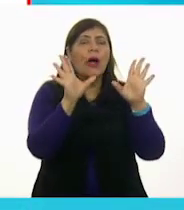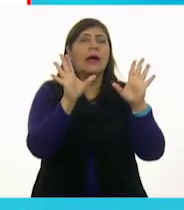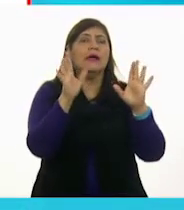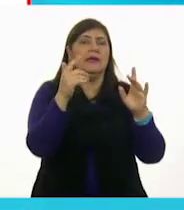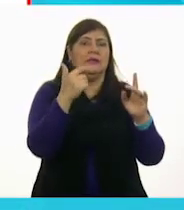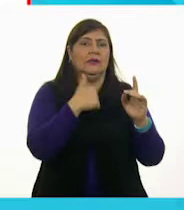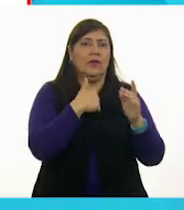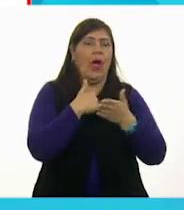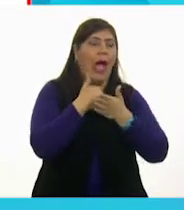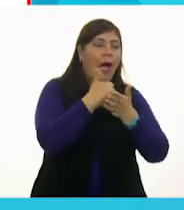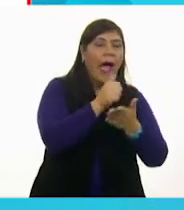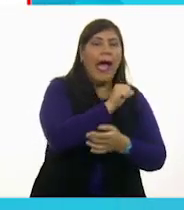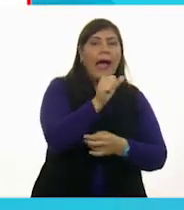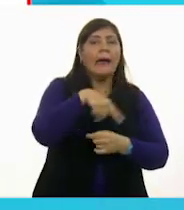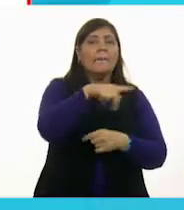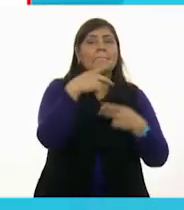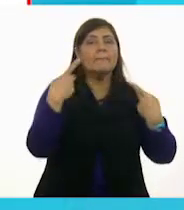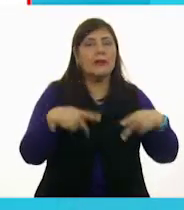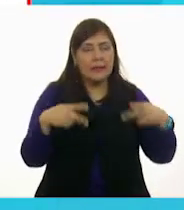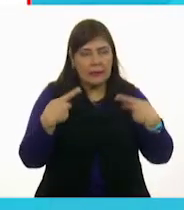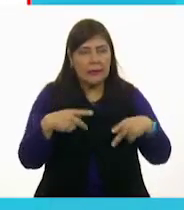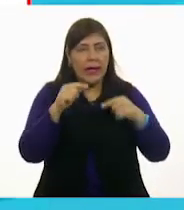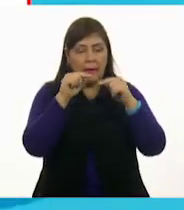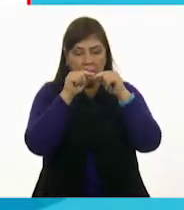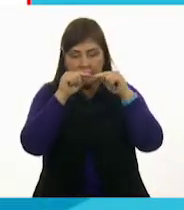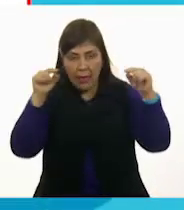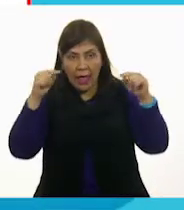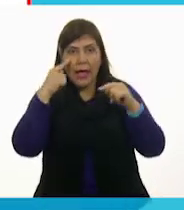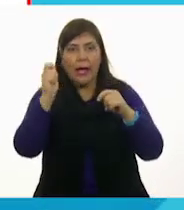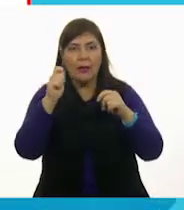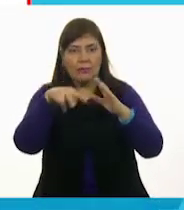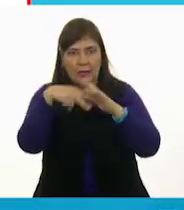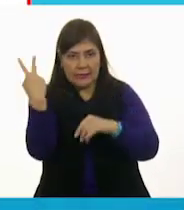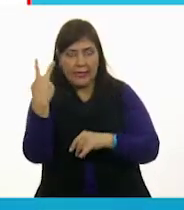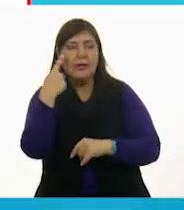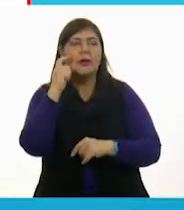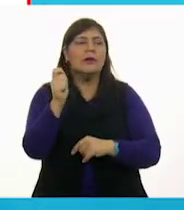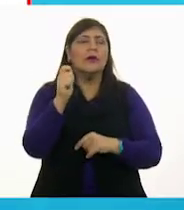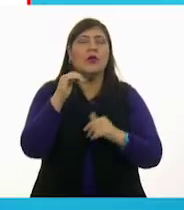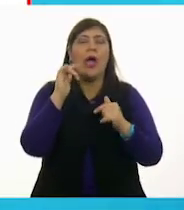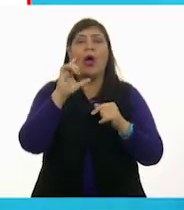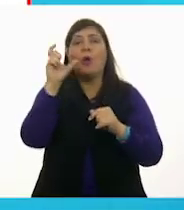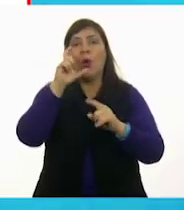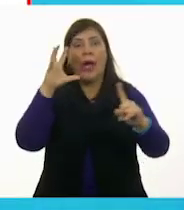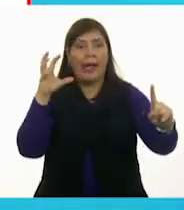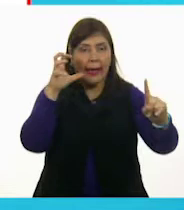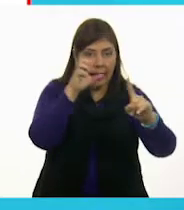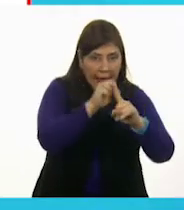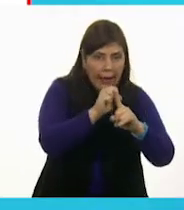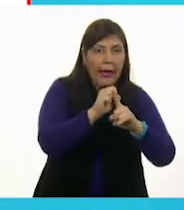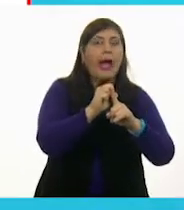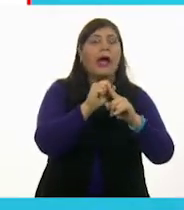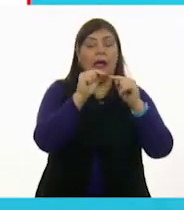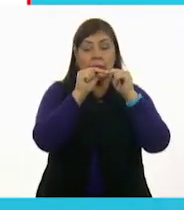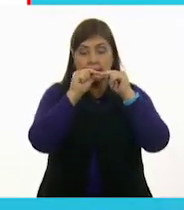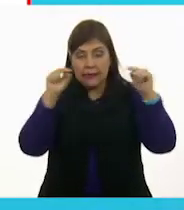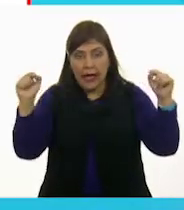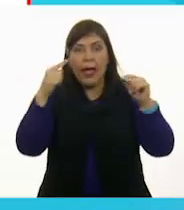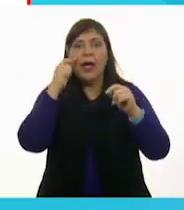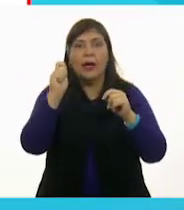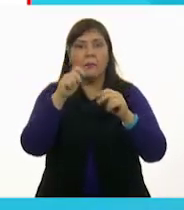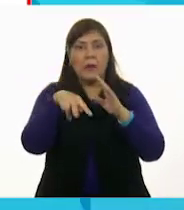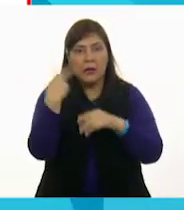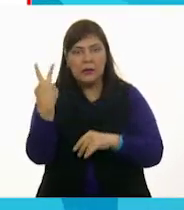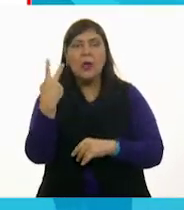y hay un dibujo, espacio, a lograr sus, espacio y otro dibujo. A ver.